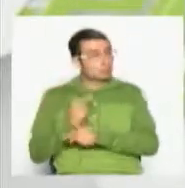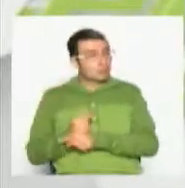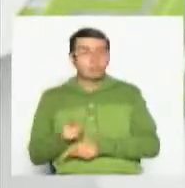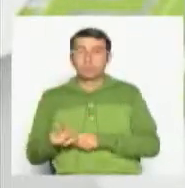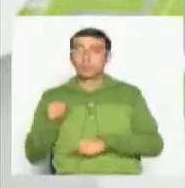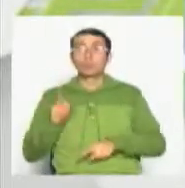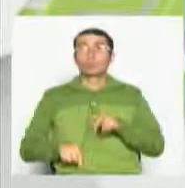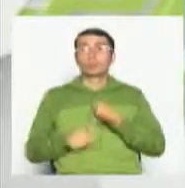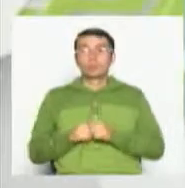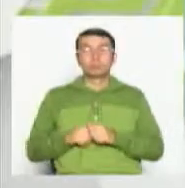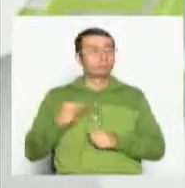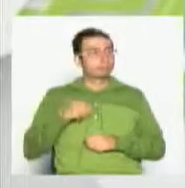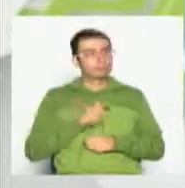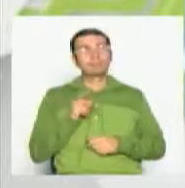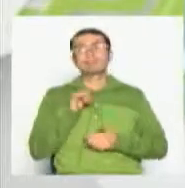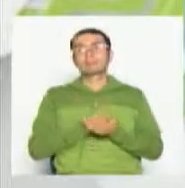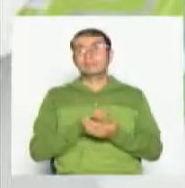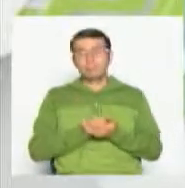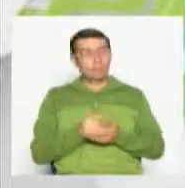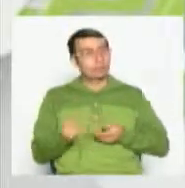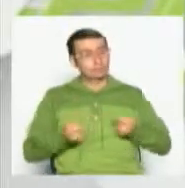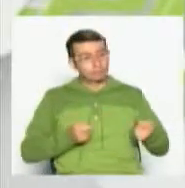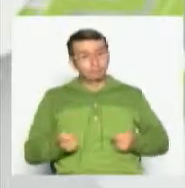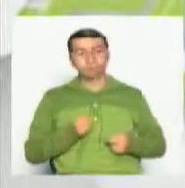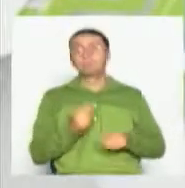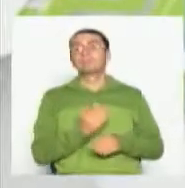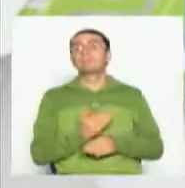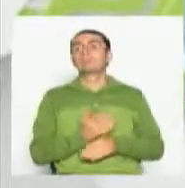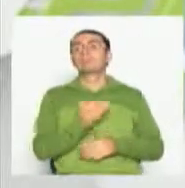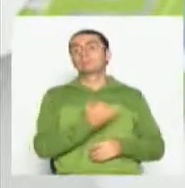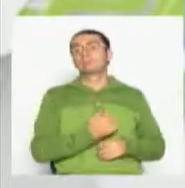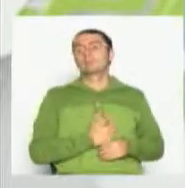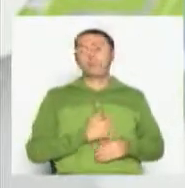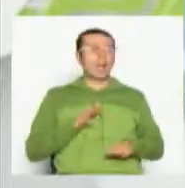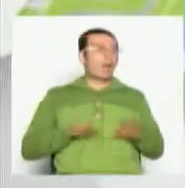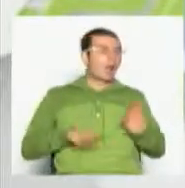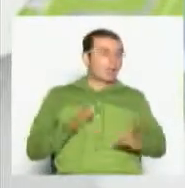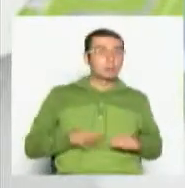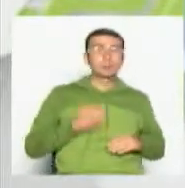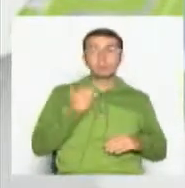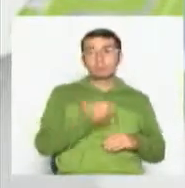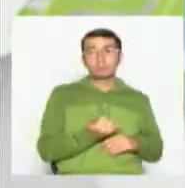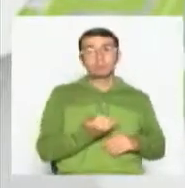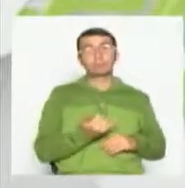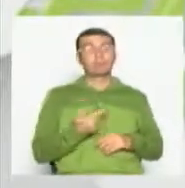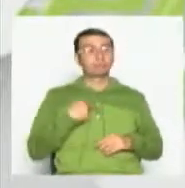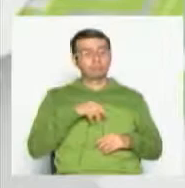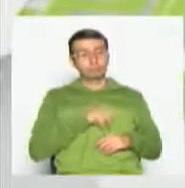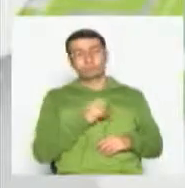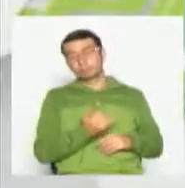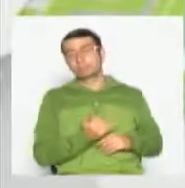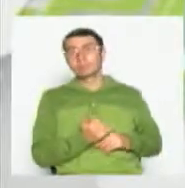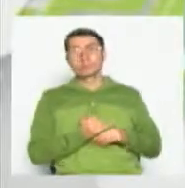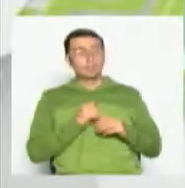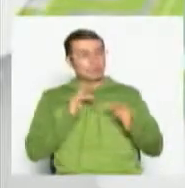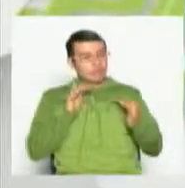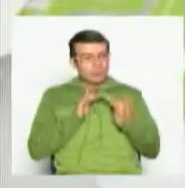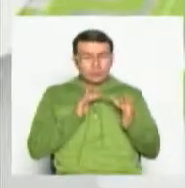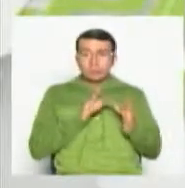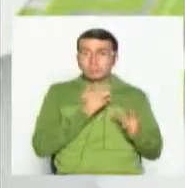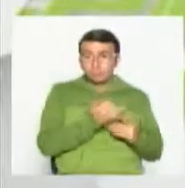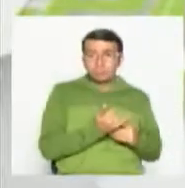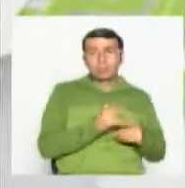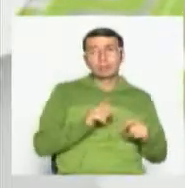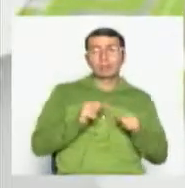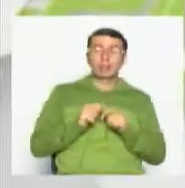porque pues nos estamos volviendo precisamente adictos a esto, a unos aparatos que pues obviamente nos están acercando, pero también